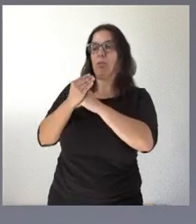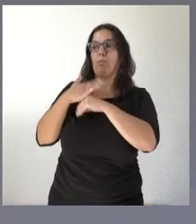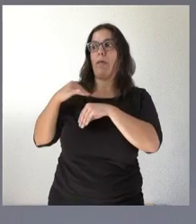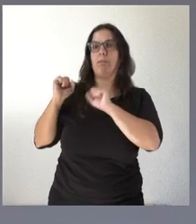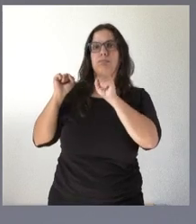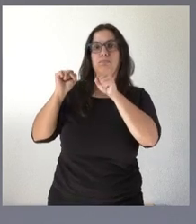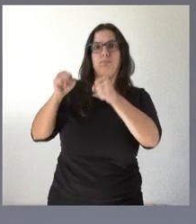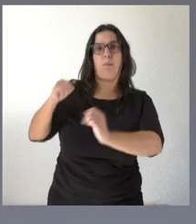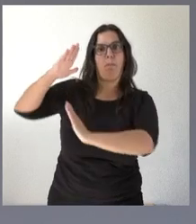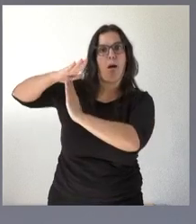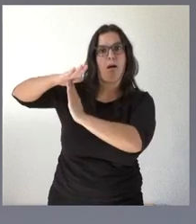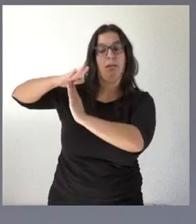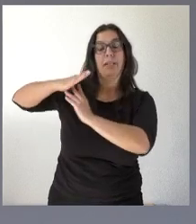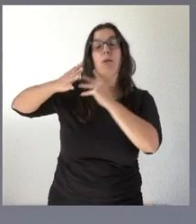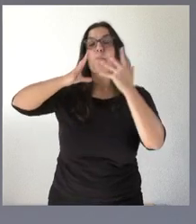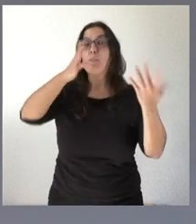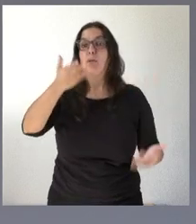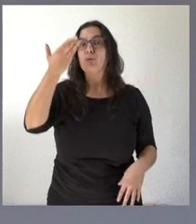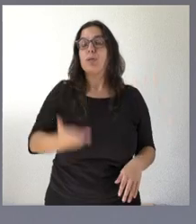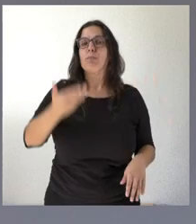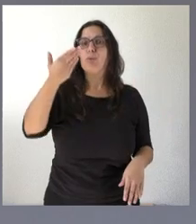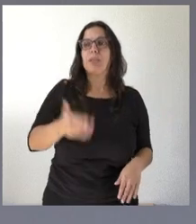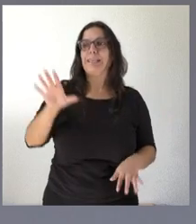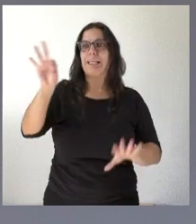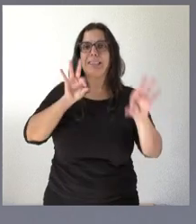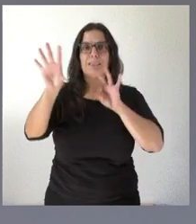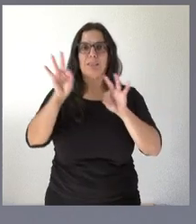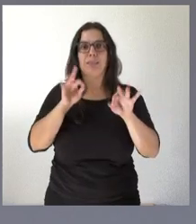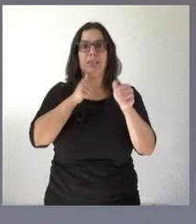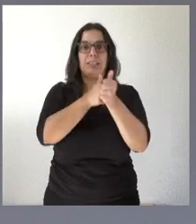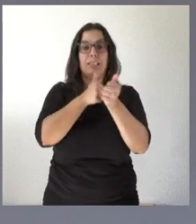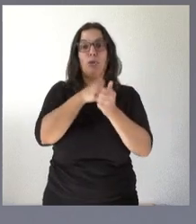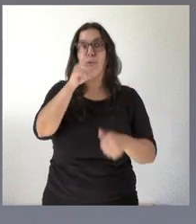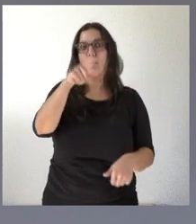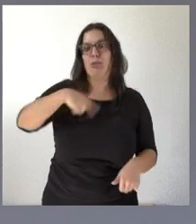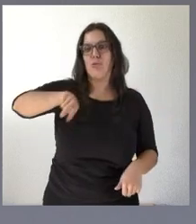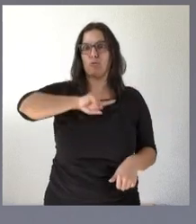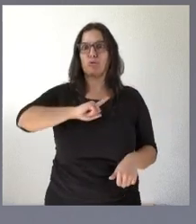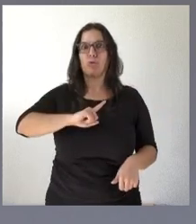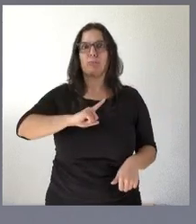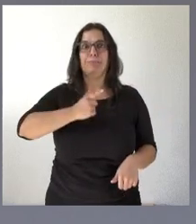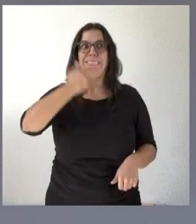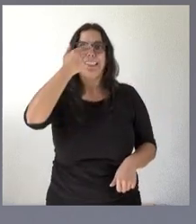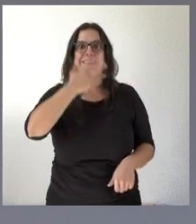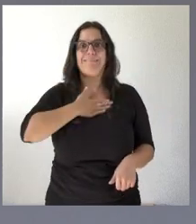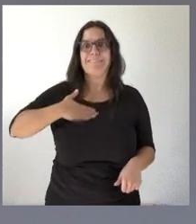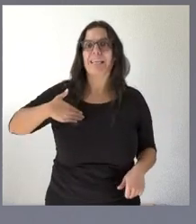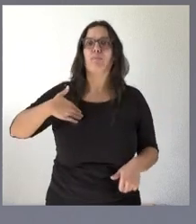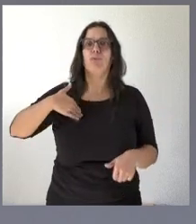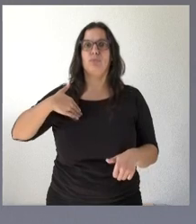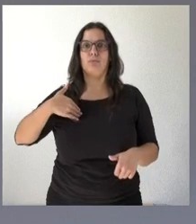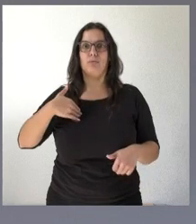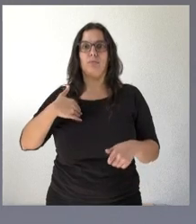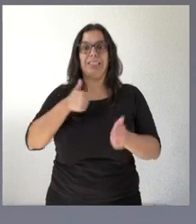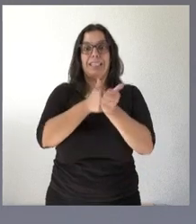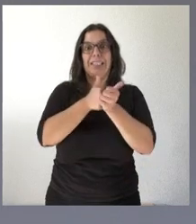de la importancia y por eso del interés por parte del gobierno regional de que tengamos más